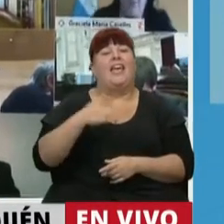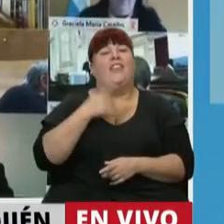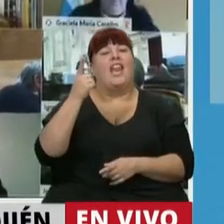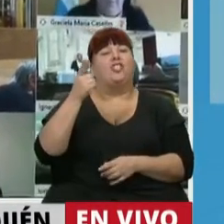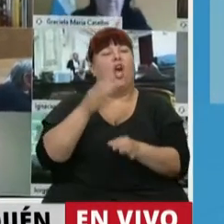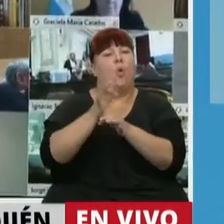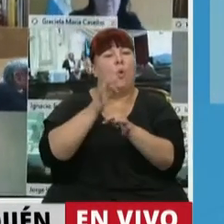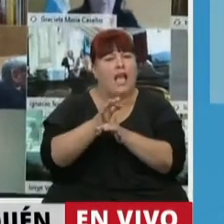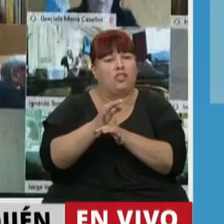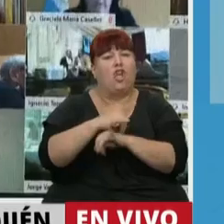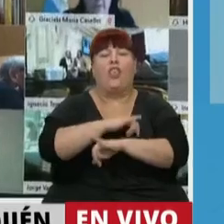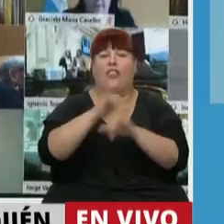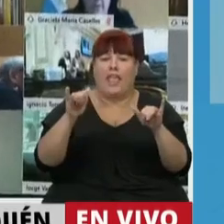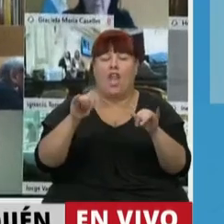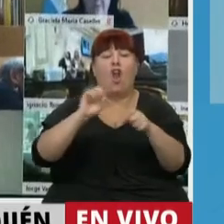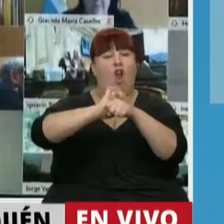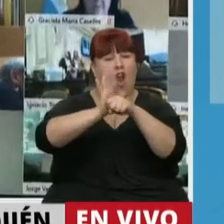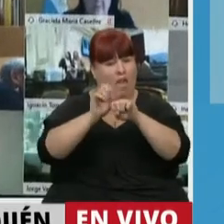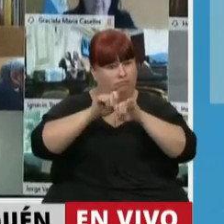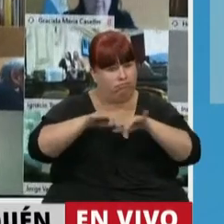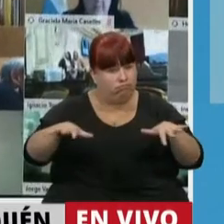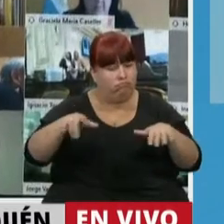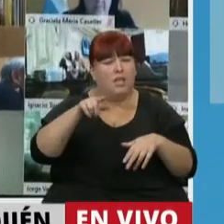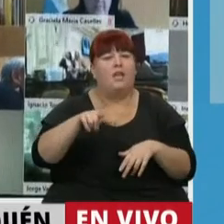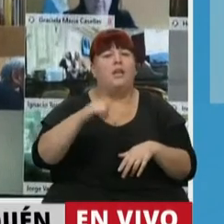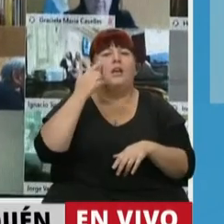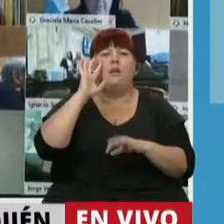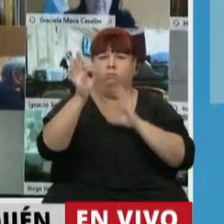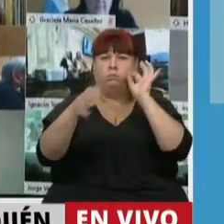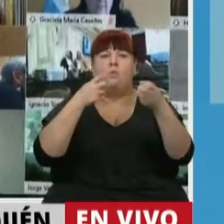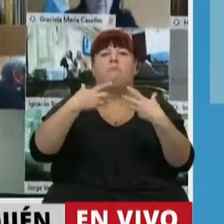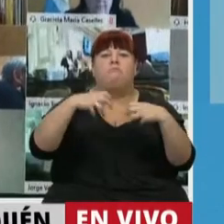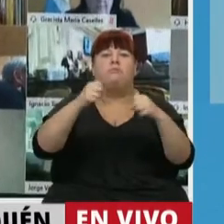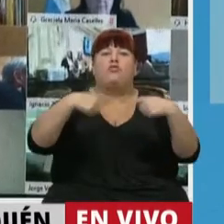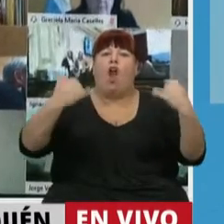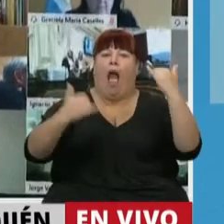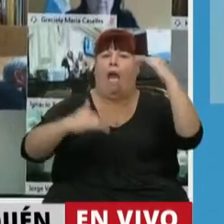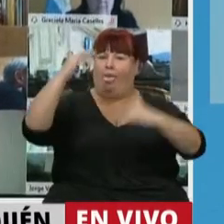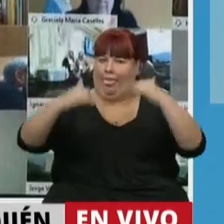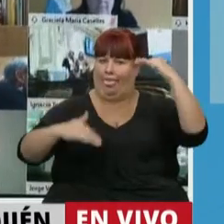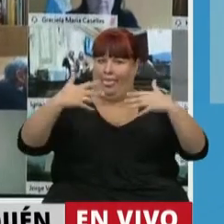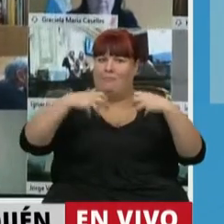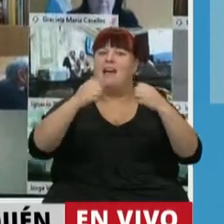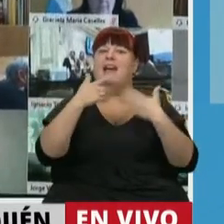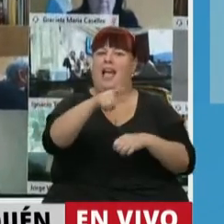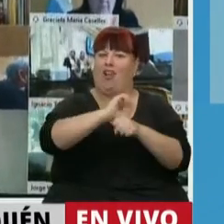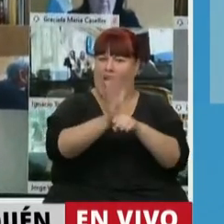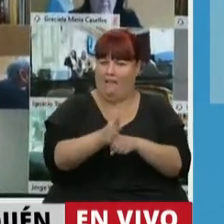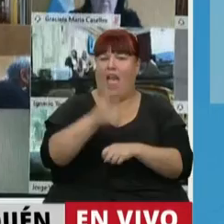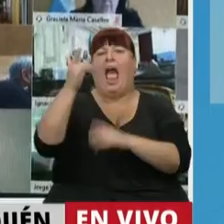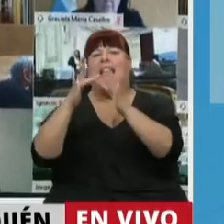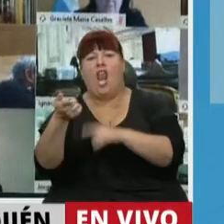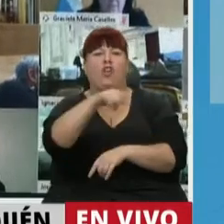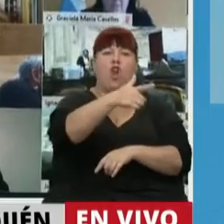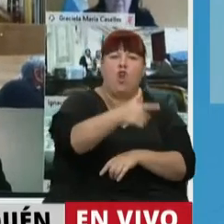Melina Furman, menciona que la pandemia está desnudando un montón de desigualdades de las casas. Quien tiene internet,